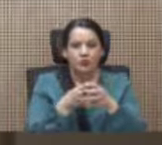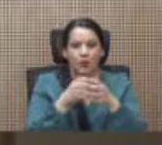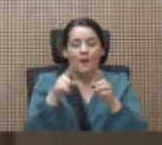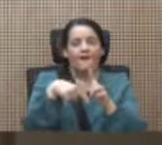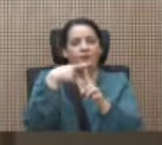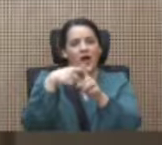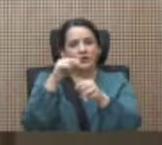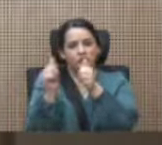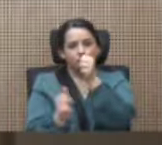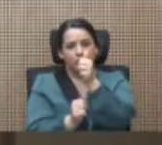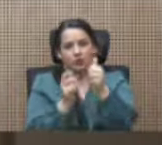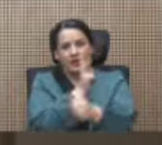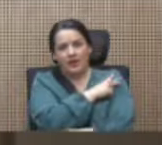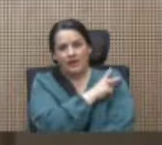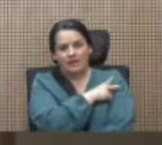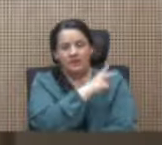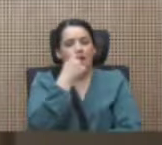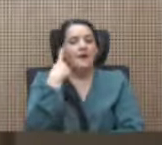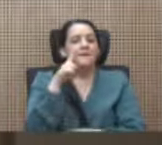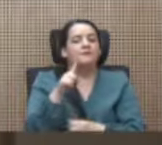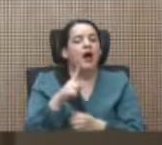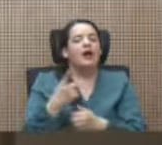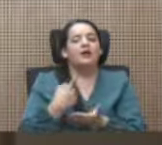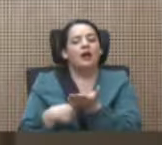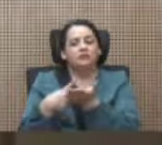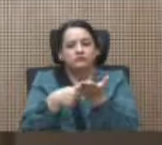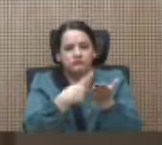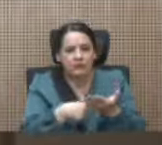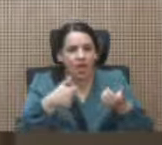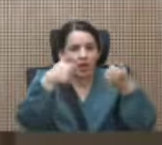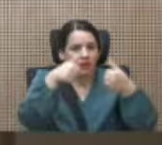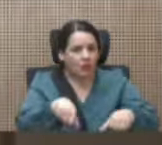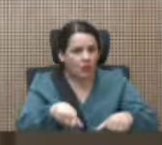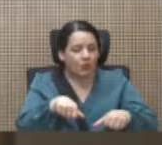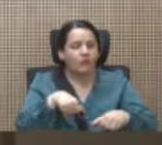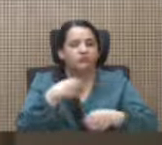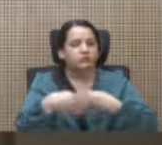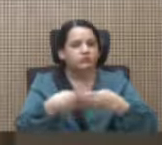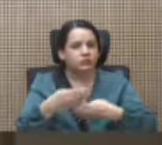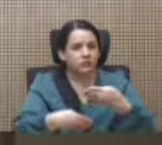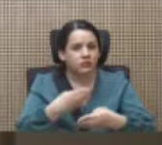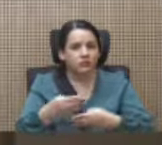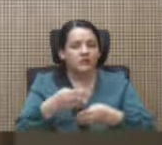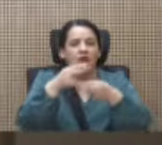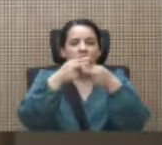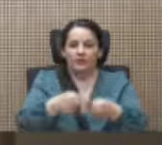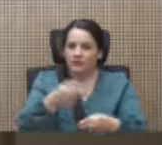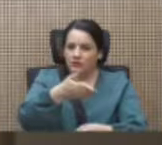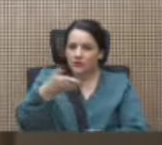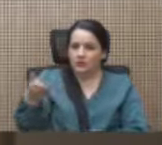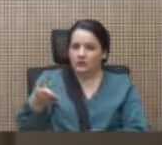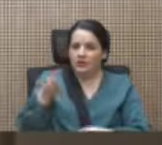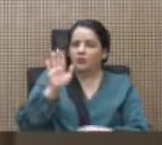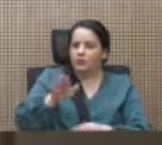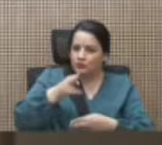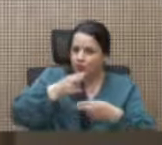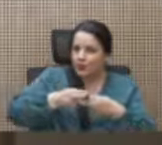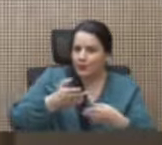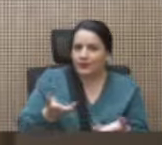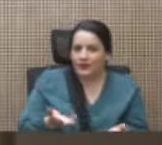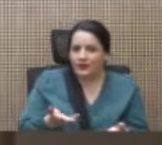para ponernos de acuerdo en el procedimiento. Llamemos las cosas por su nombre.